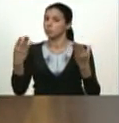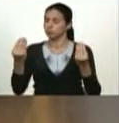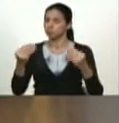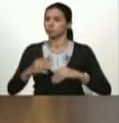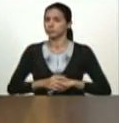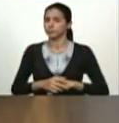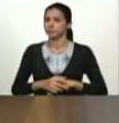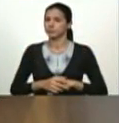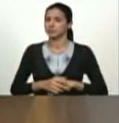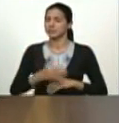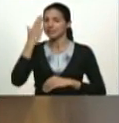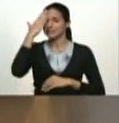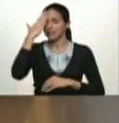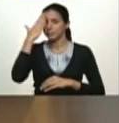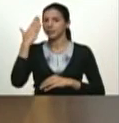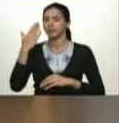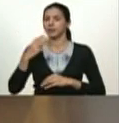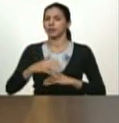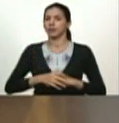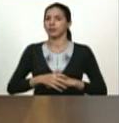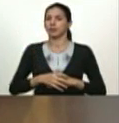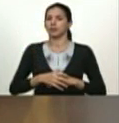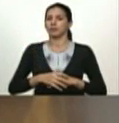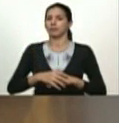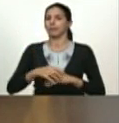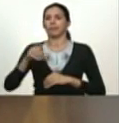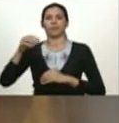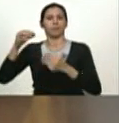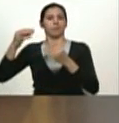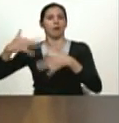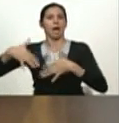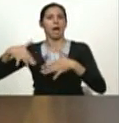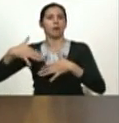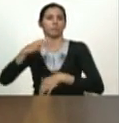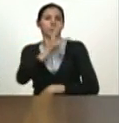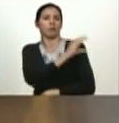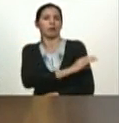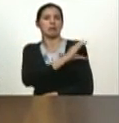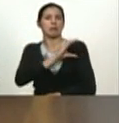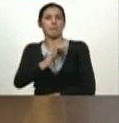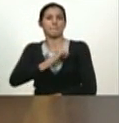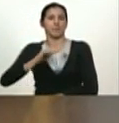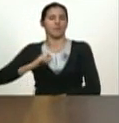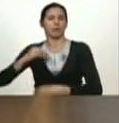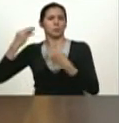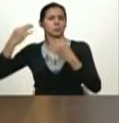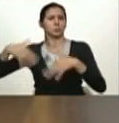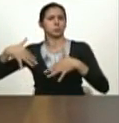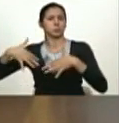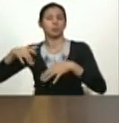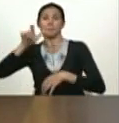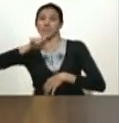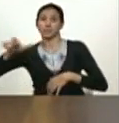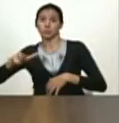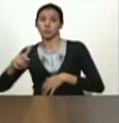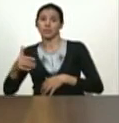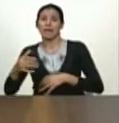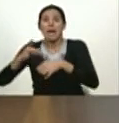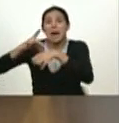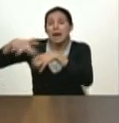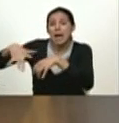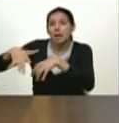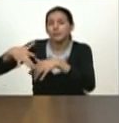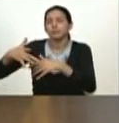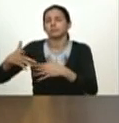saben que en general la especulación en las clínicas privadas ha afectado a heridos de muertos los HCM